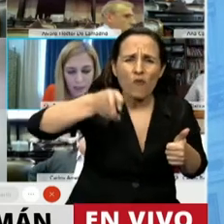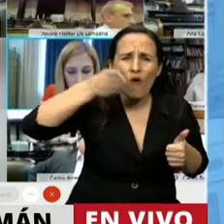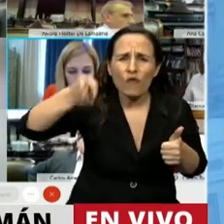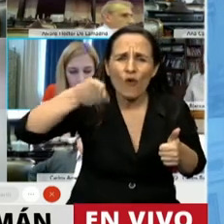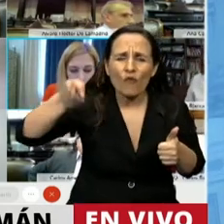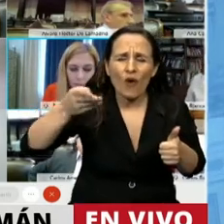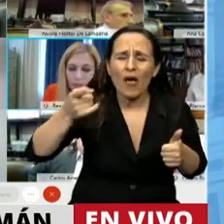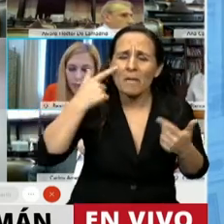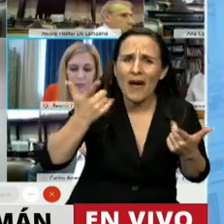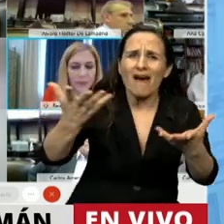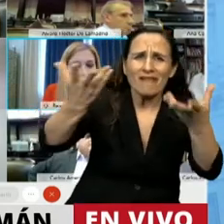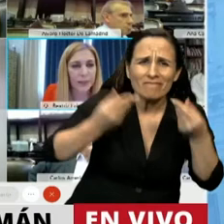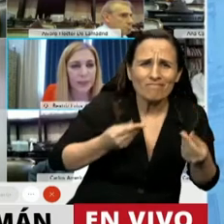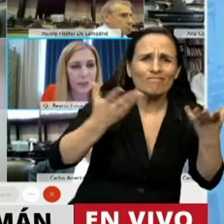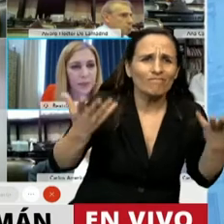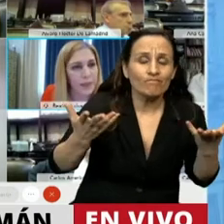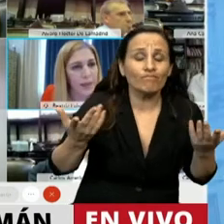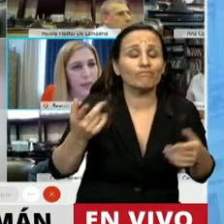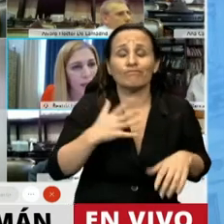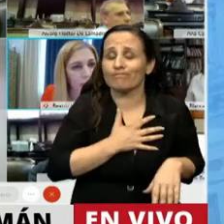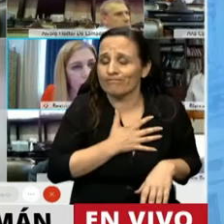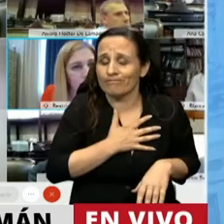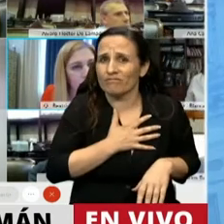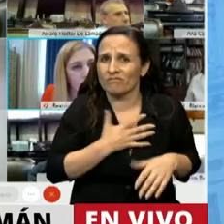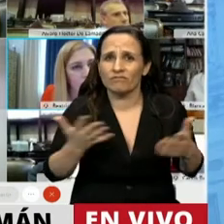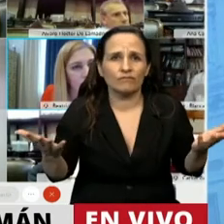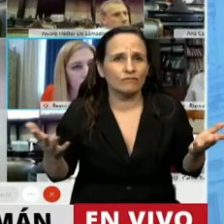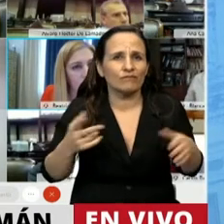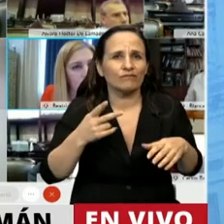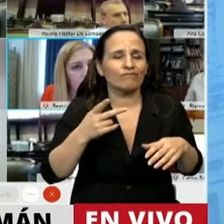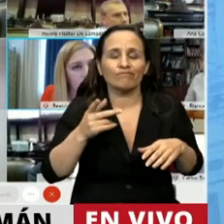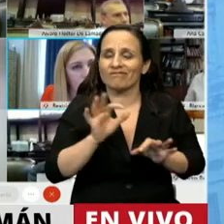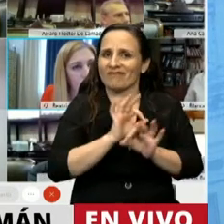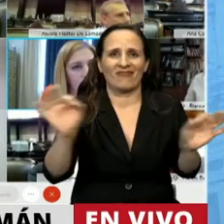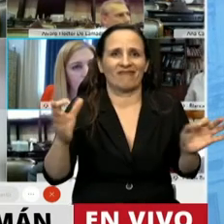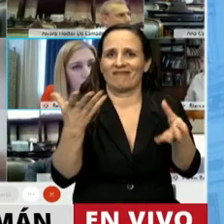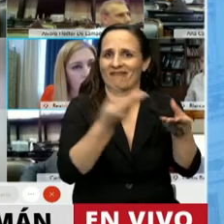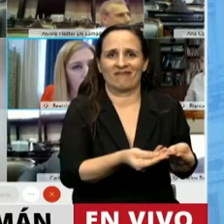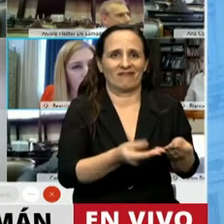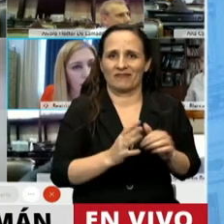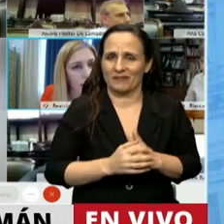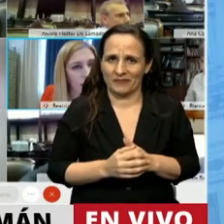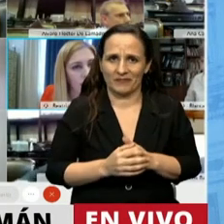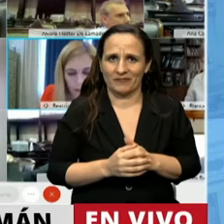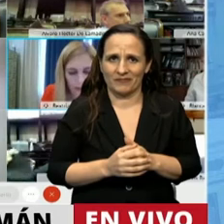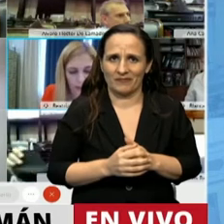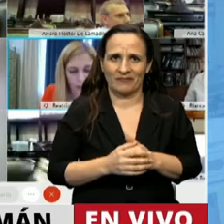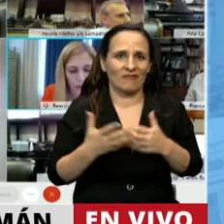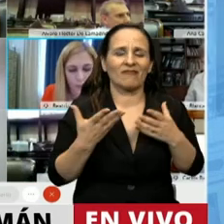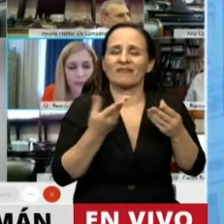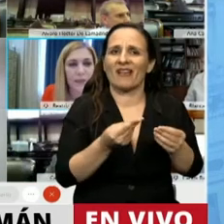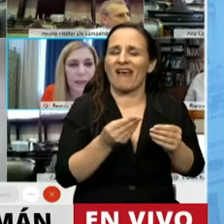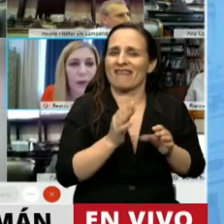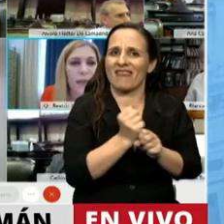ayudara. Lamentablemente nadie hizo nada. Y lo terrible de todo esto es,